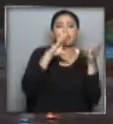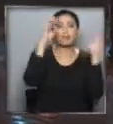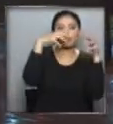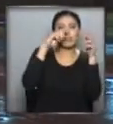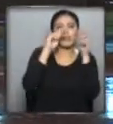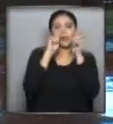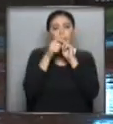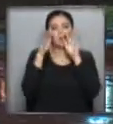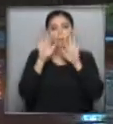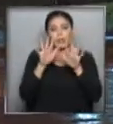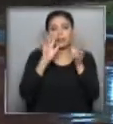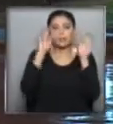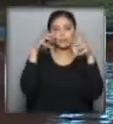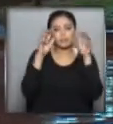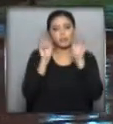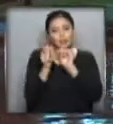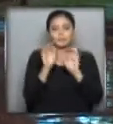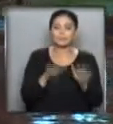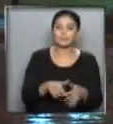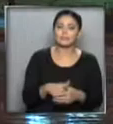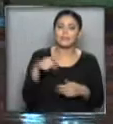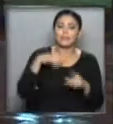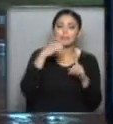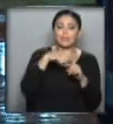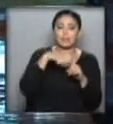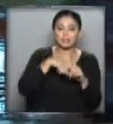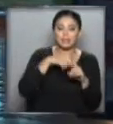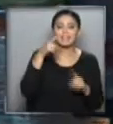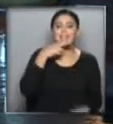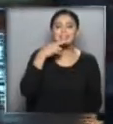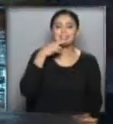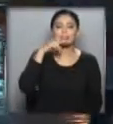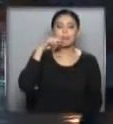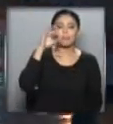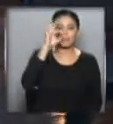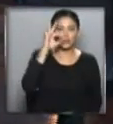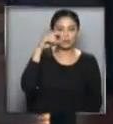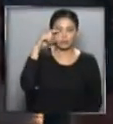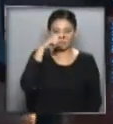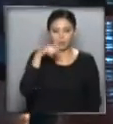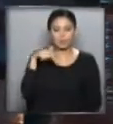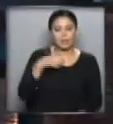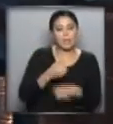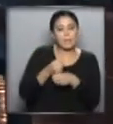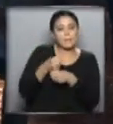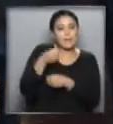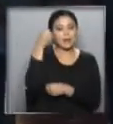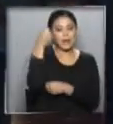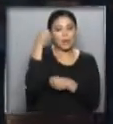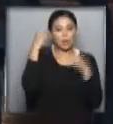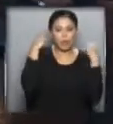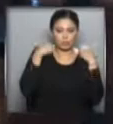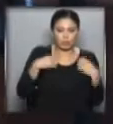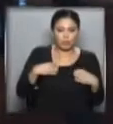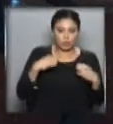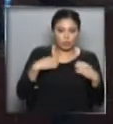semana... ...con fuerza arrancamos con 17.7... ...llevamos un paraguas... ...un impermeable también es muy